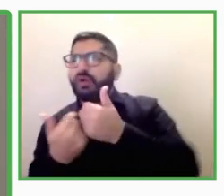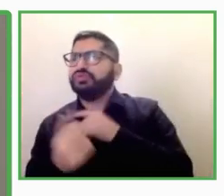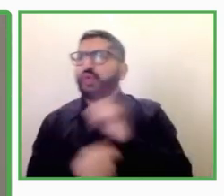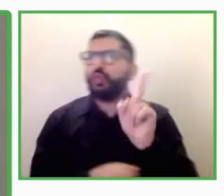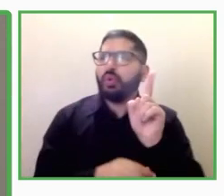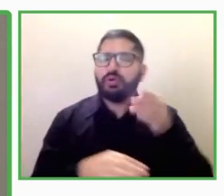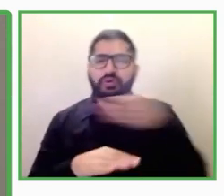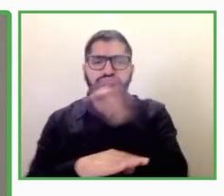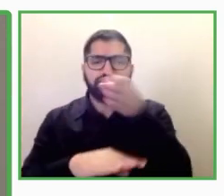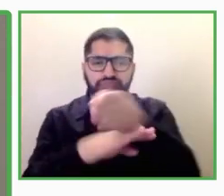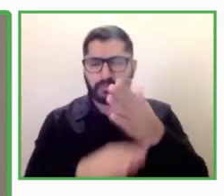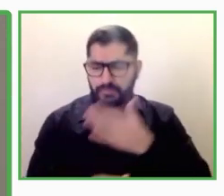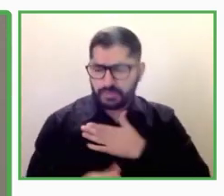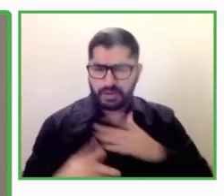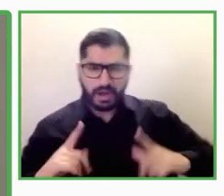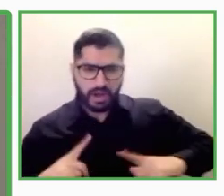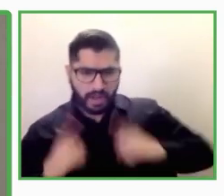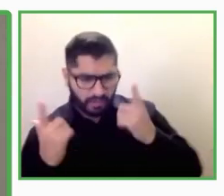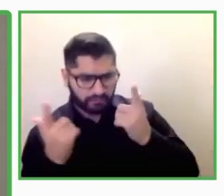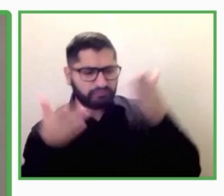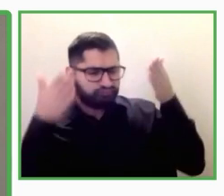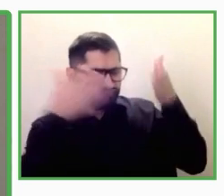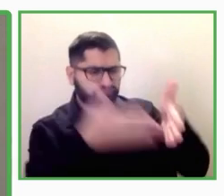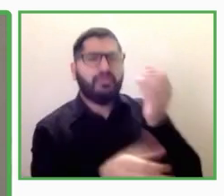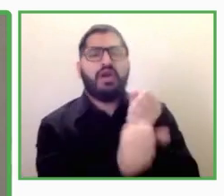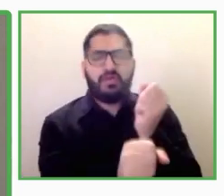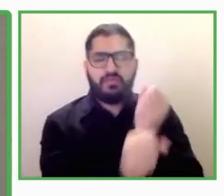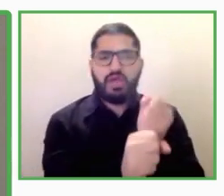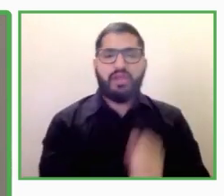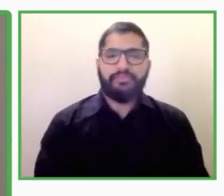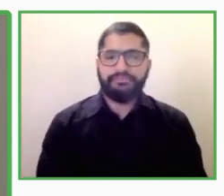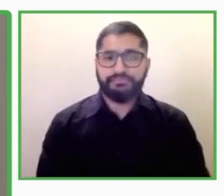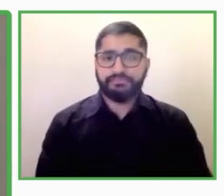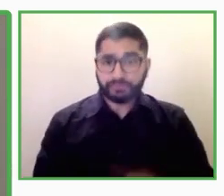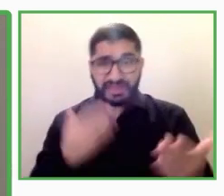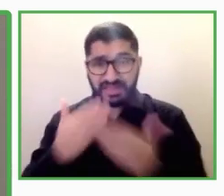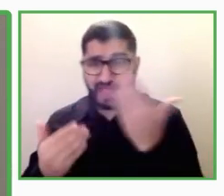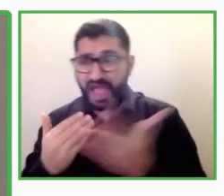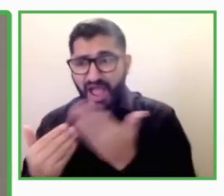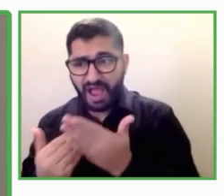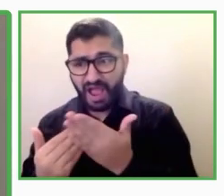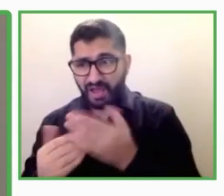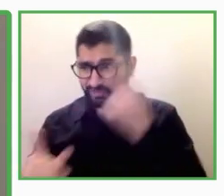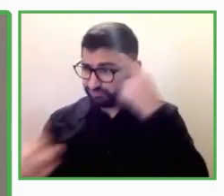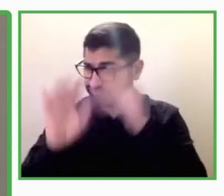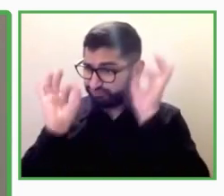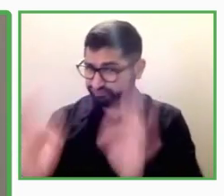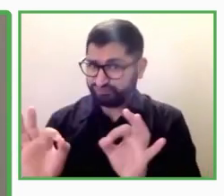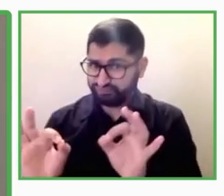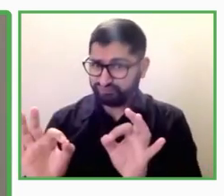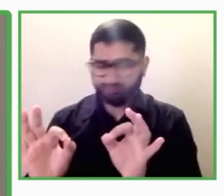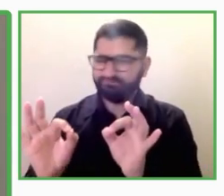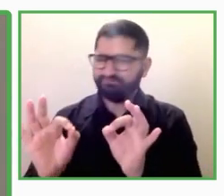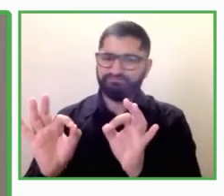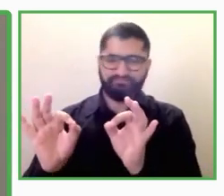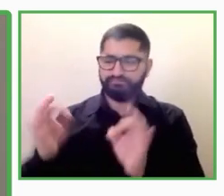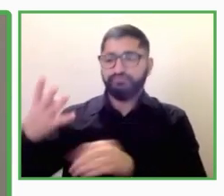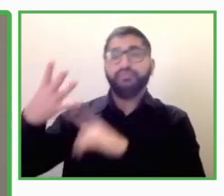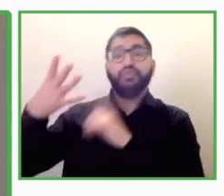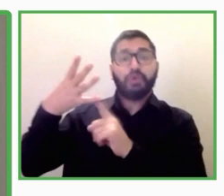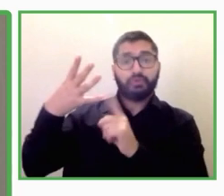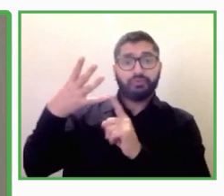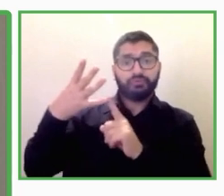Un cuarto elemento de los sistemas de empleabilidad, en los que la ONCE cree que debe ser fundamental cuando